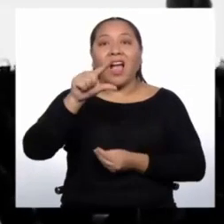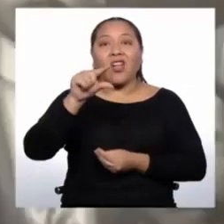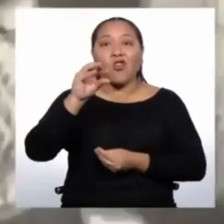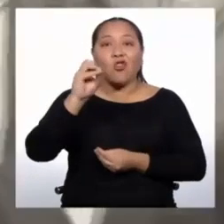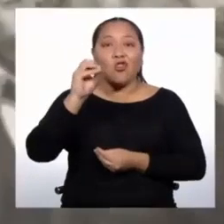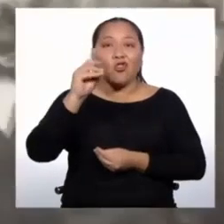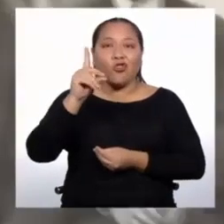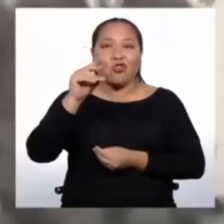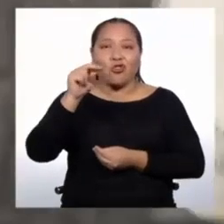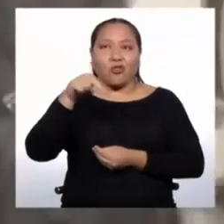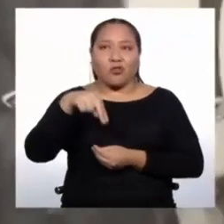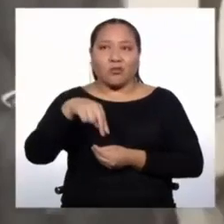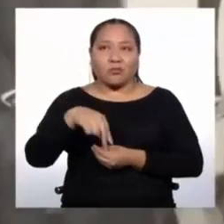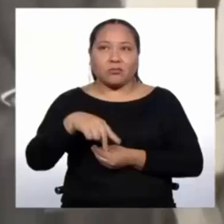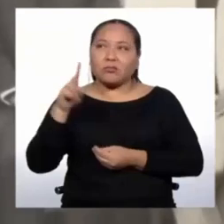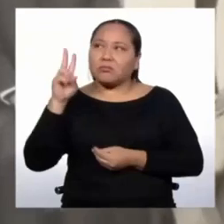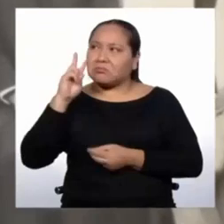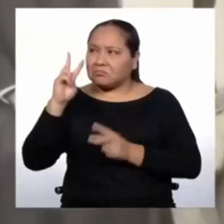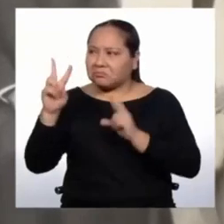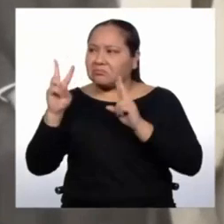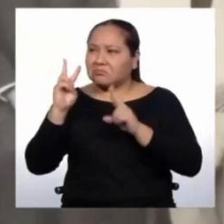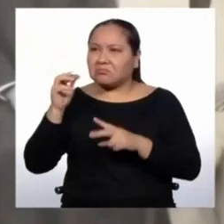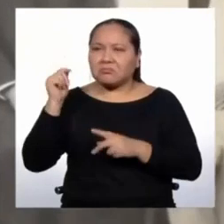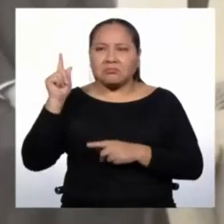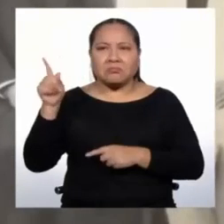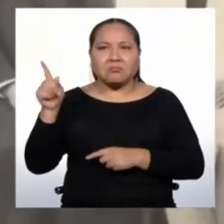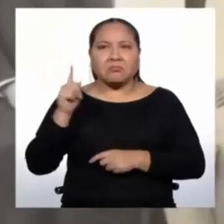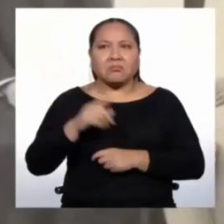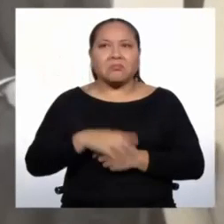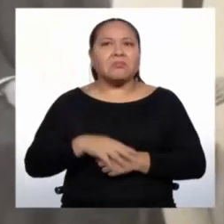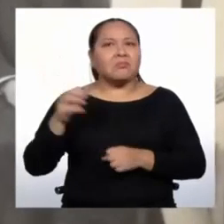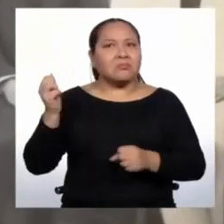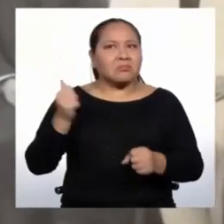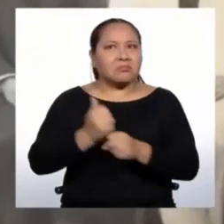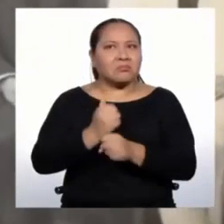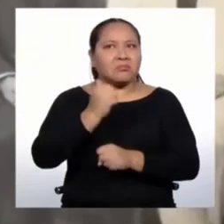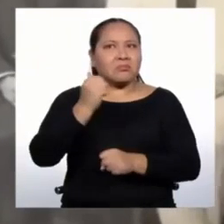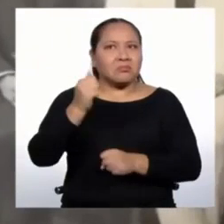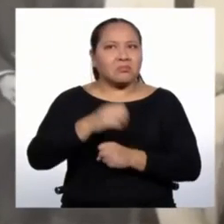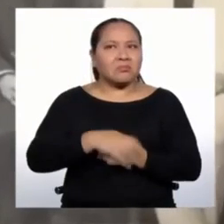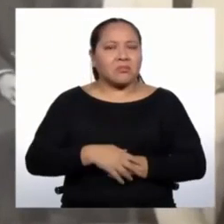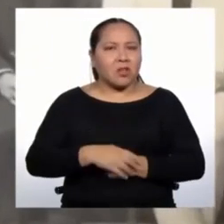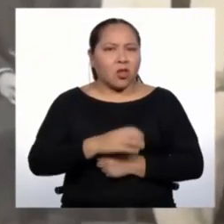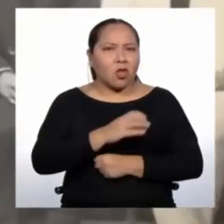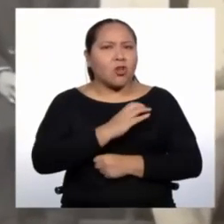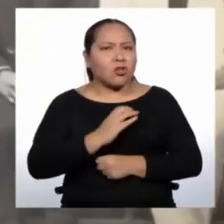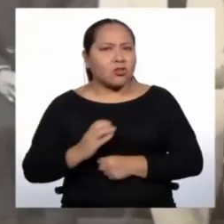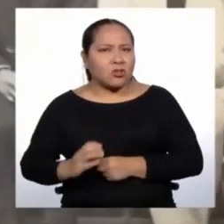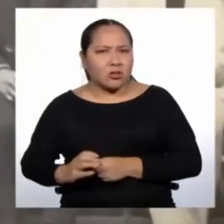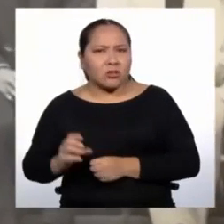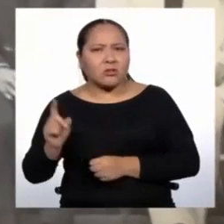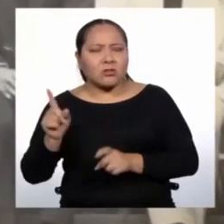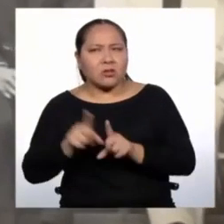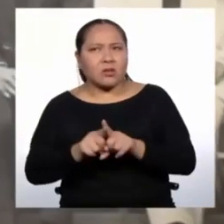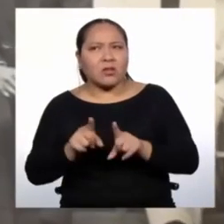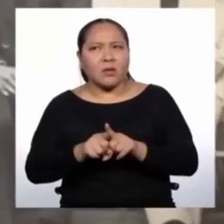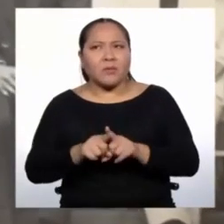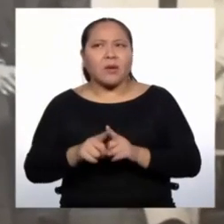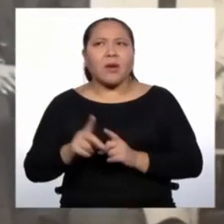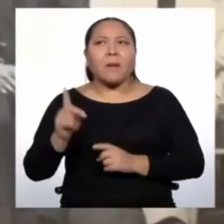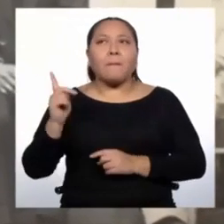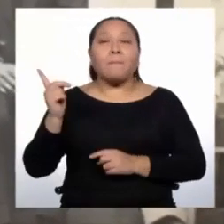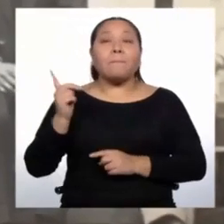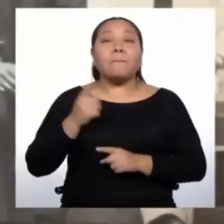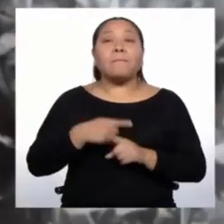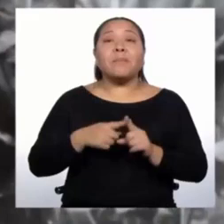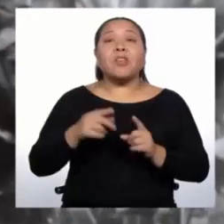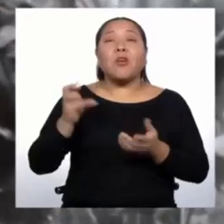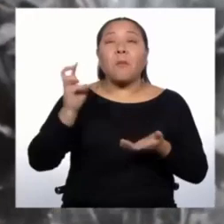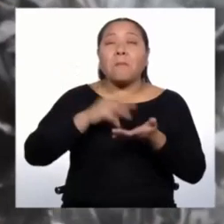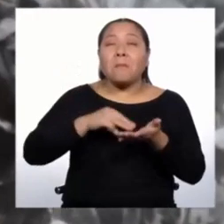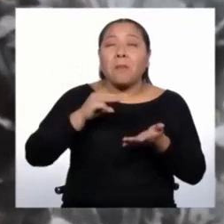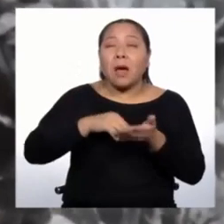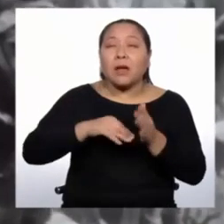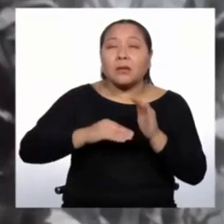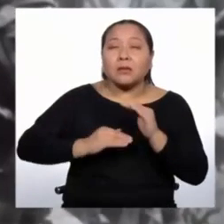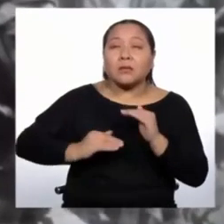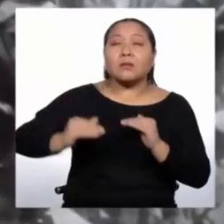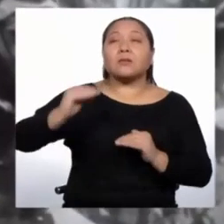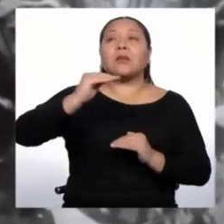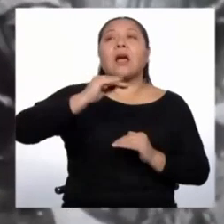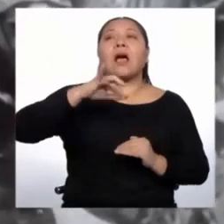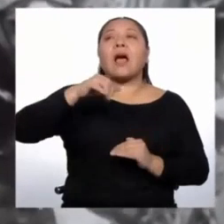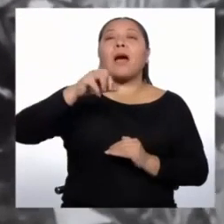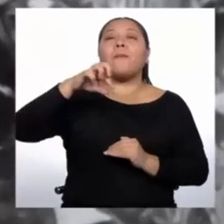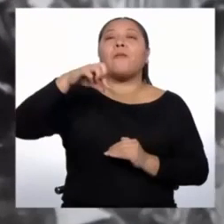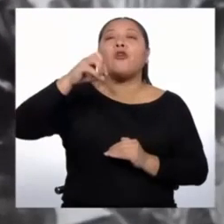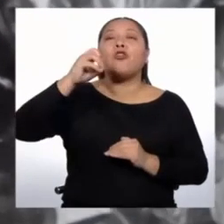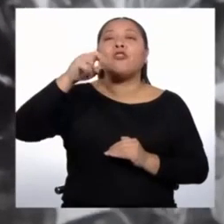que resaltar cómo ellos tienen éxito. Los chinos también, pero quizás en menor proporción. Los japoneses